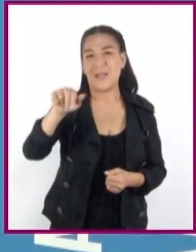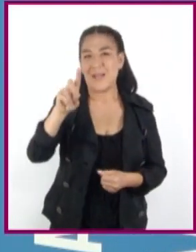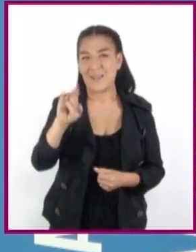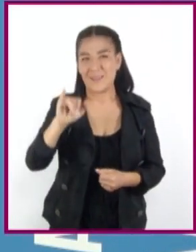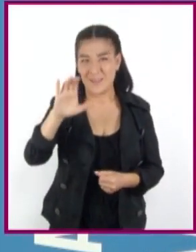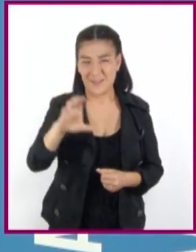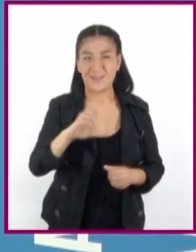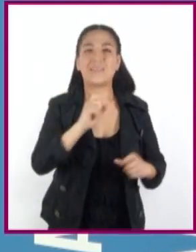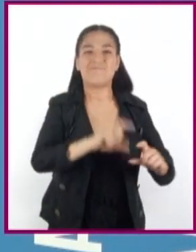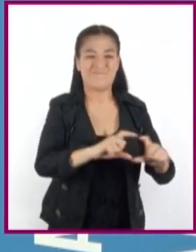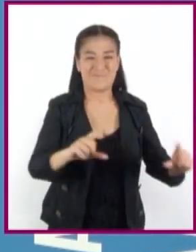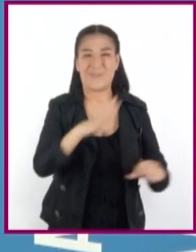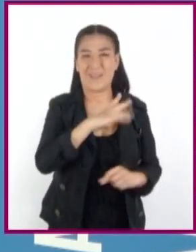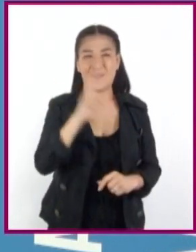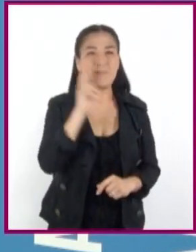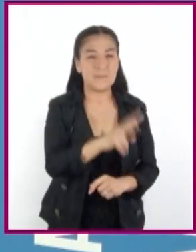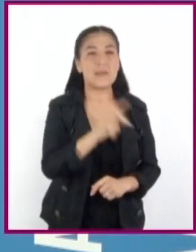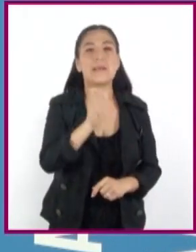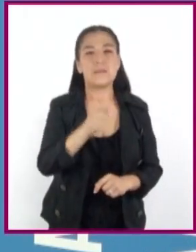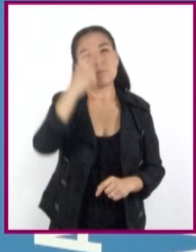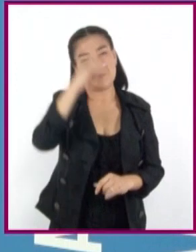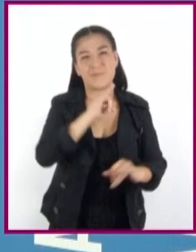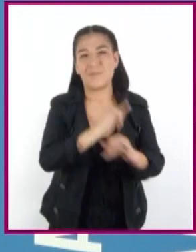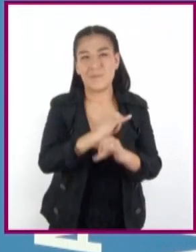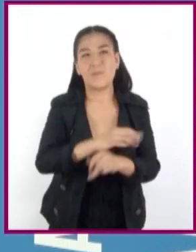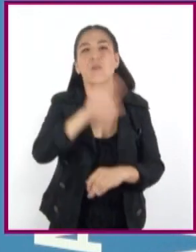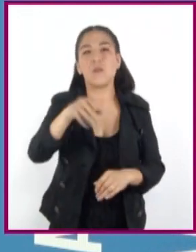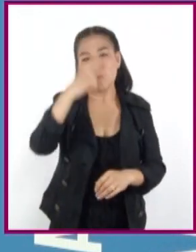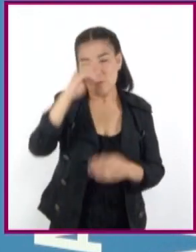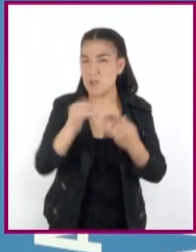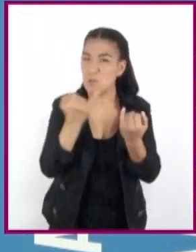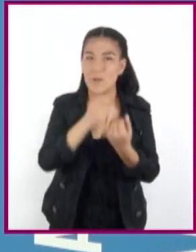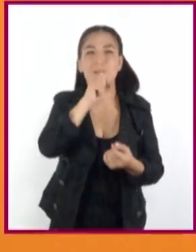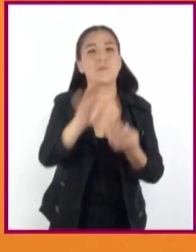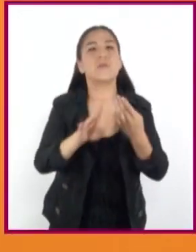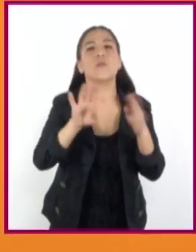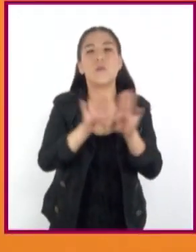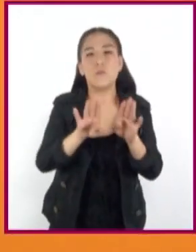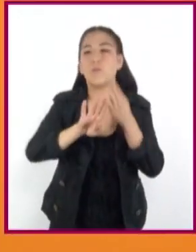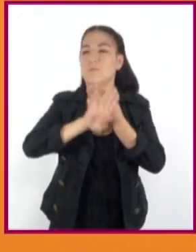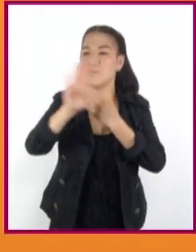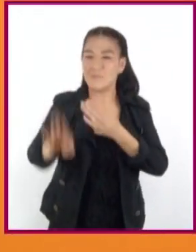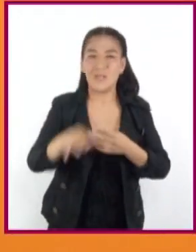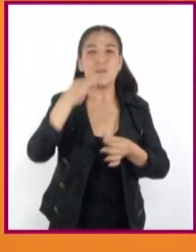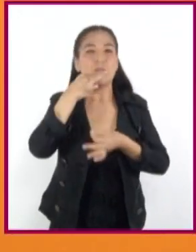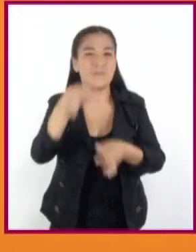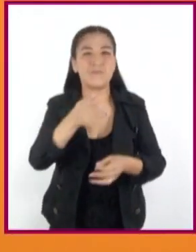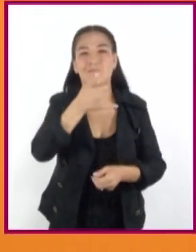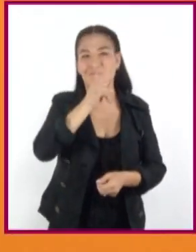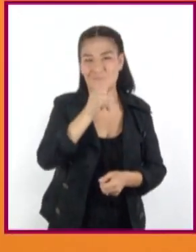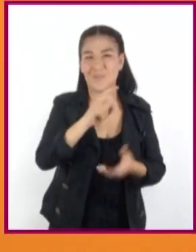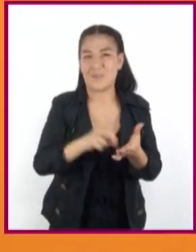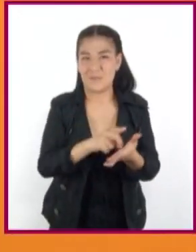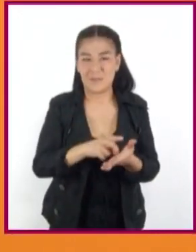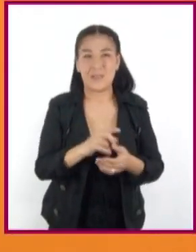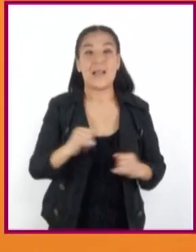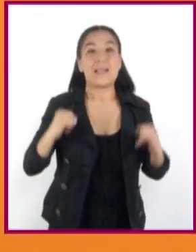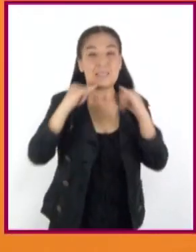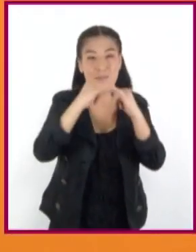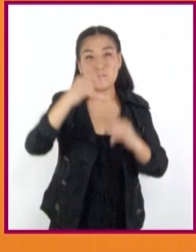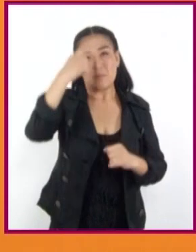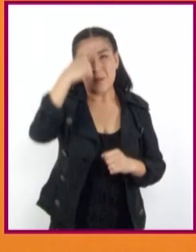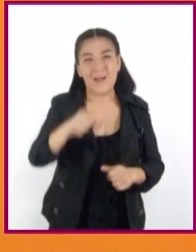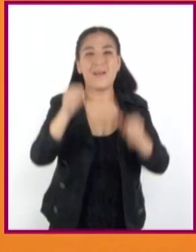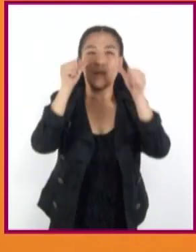a los problemas derivados del consumo de tabaco, alcohol y otras drogas. El Instituto para la Atención